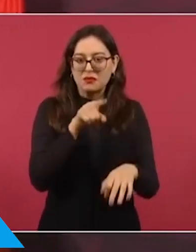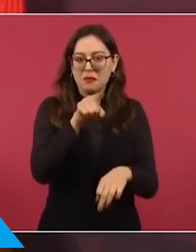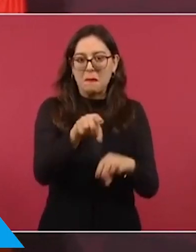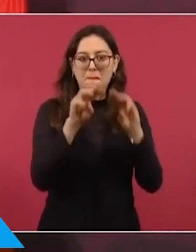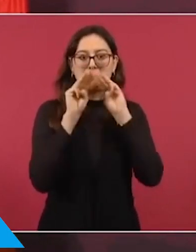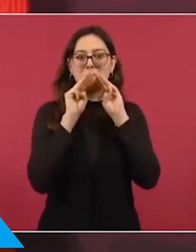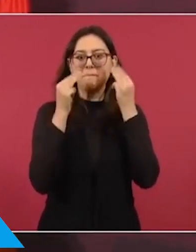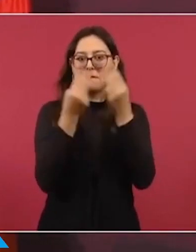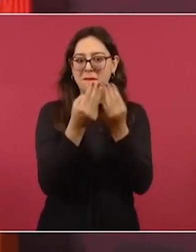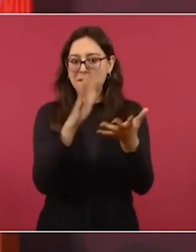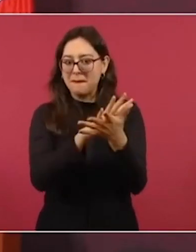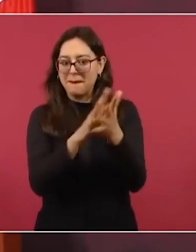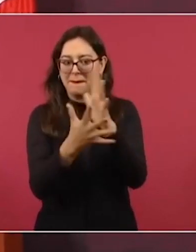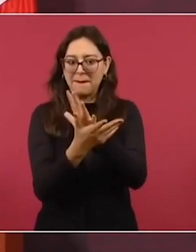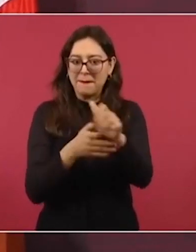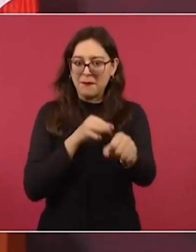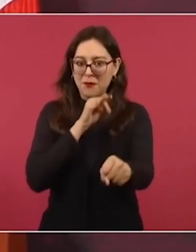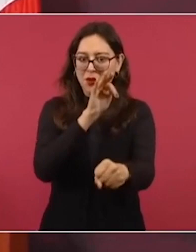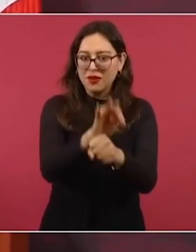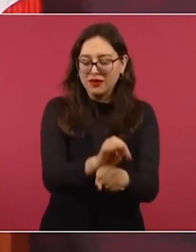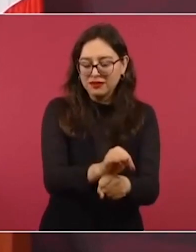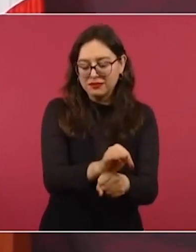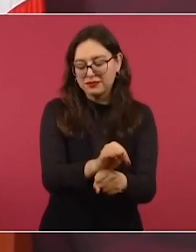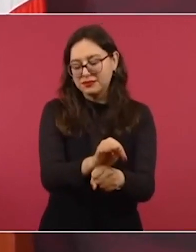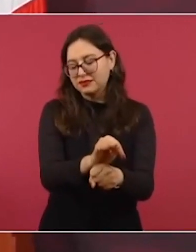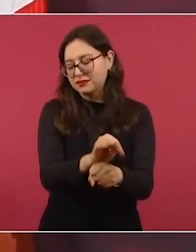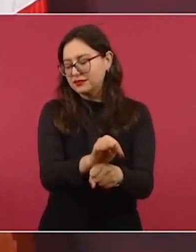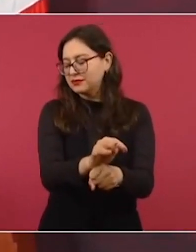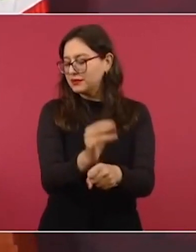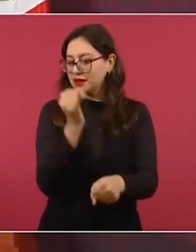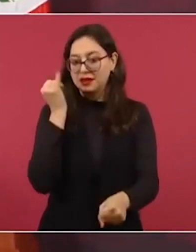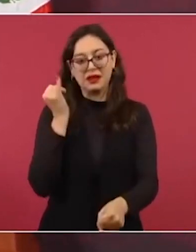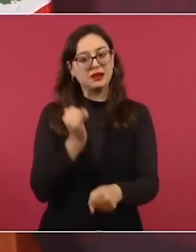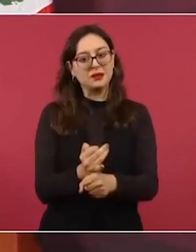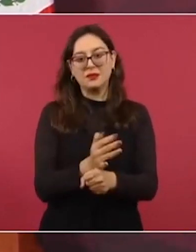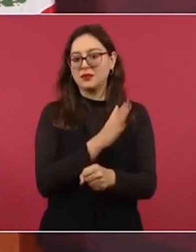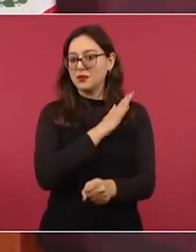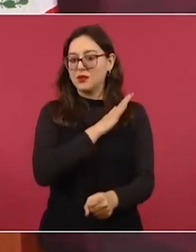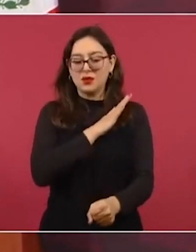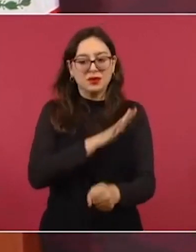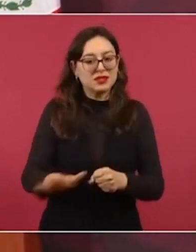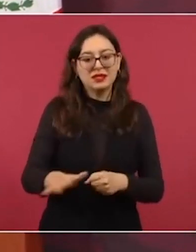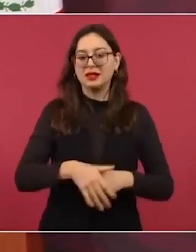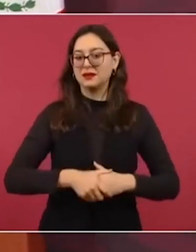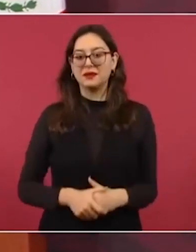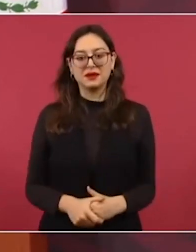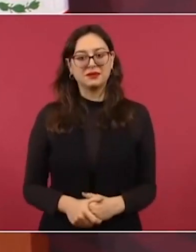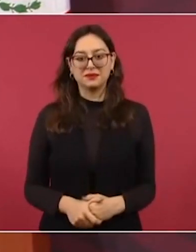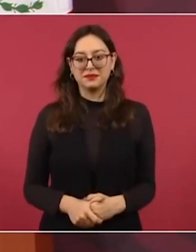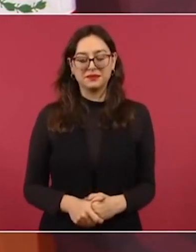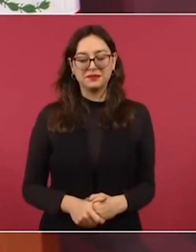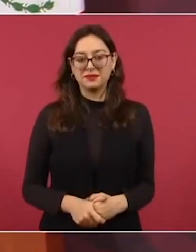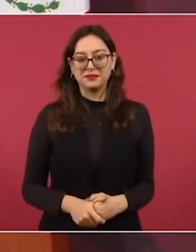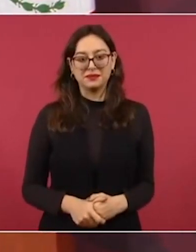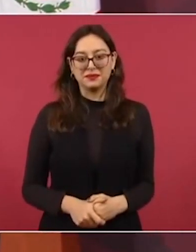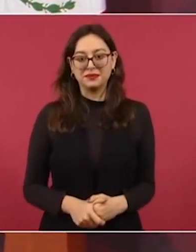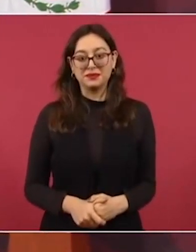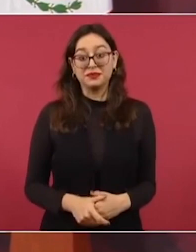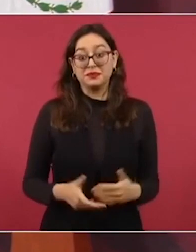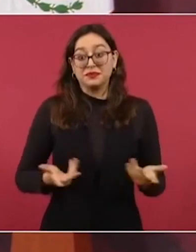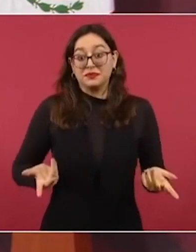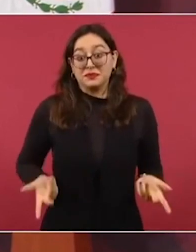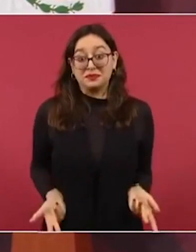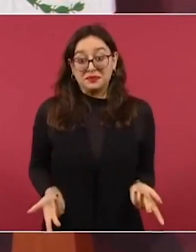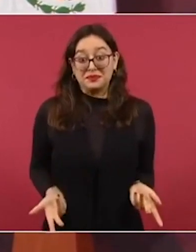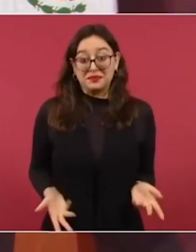delincuentes, pero además en un sexenio